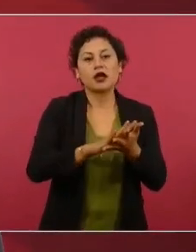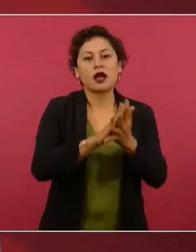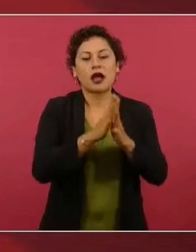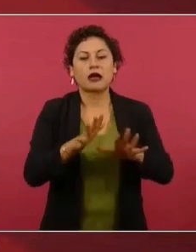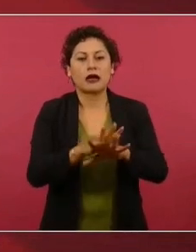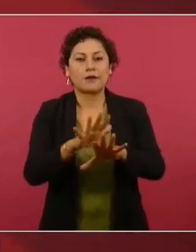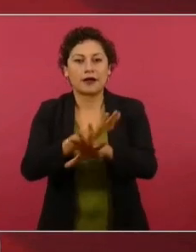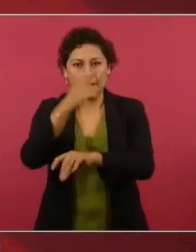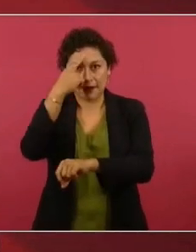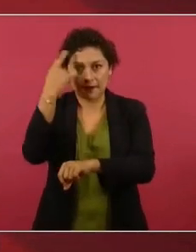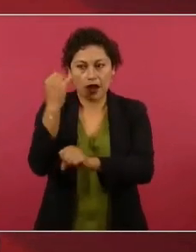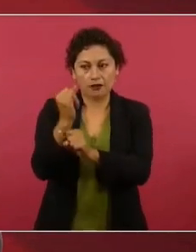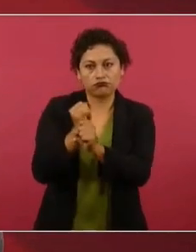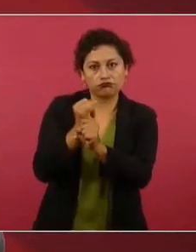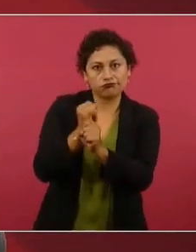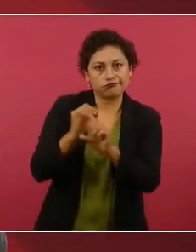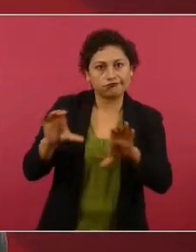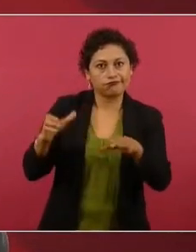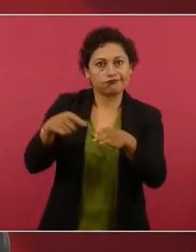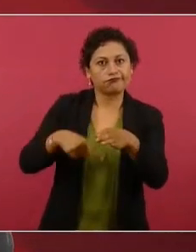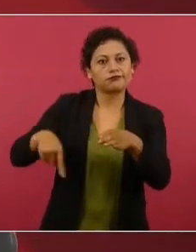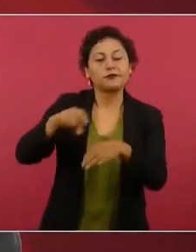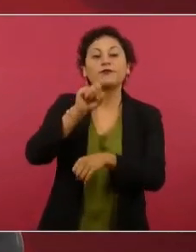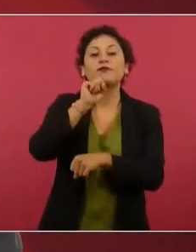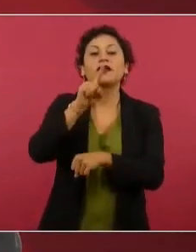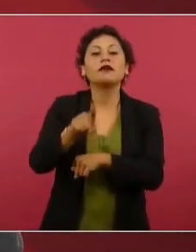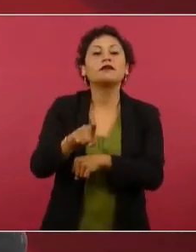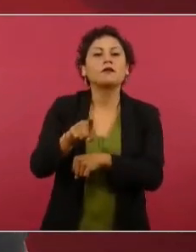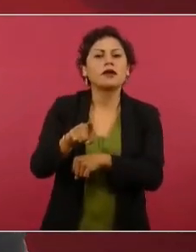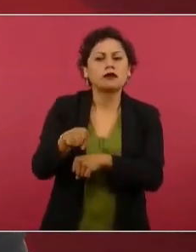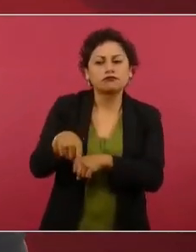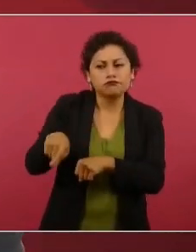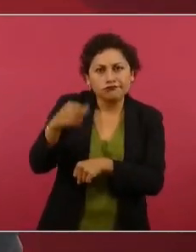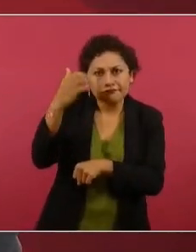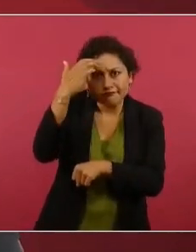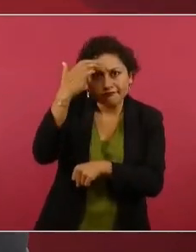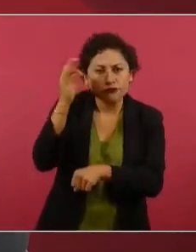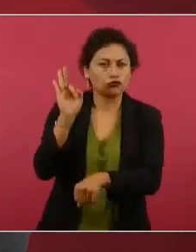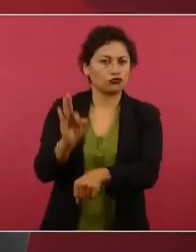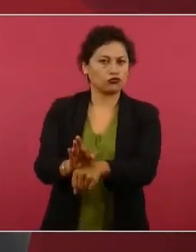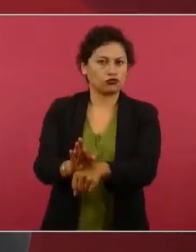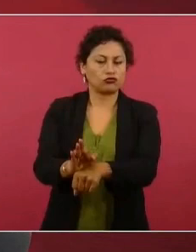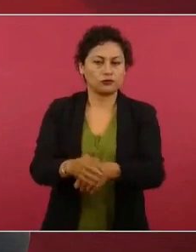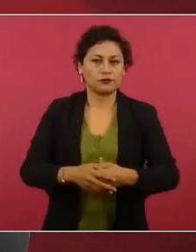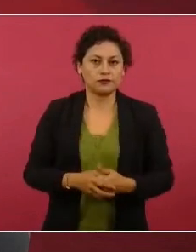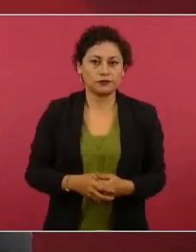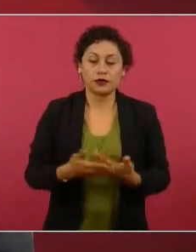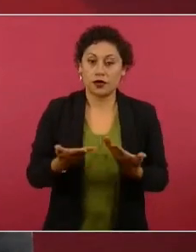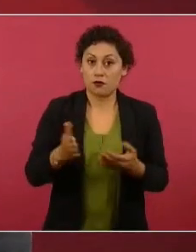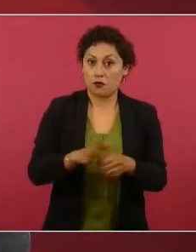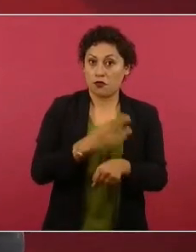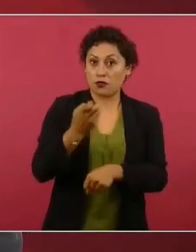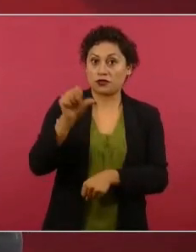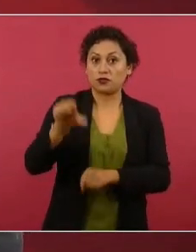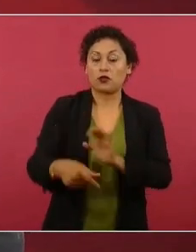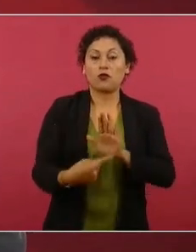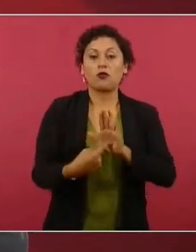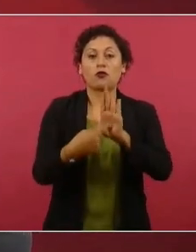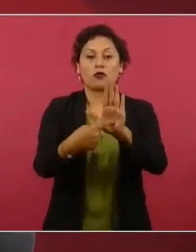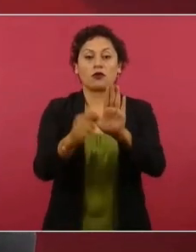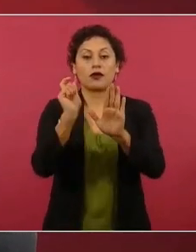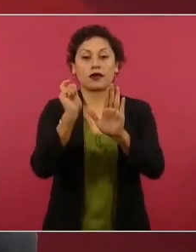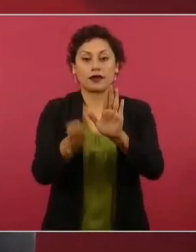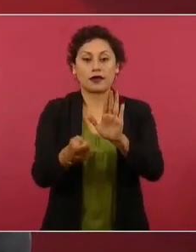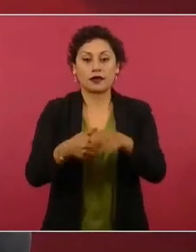y también de defensa del conocimiento. Y lo que queremos presentar en este momento es cómo